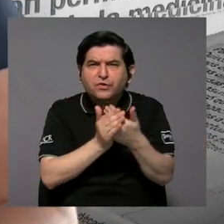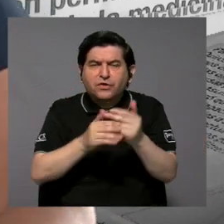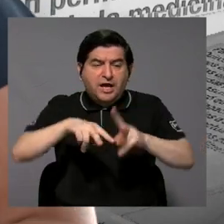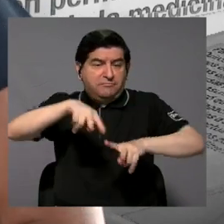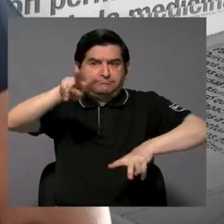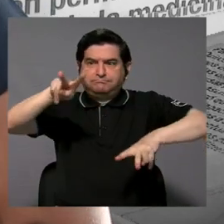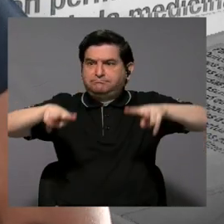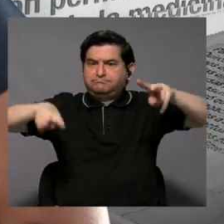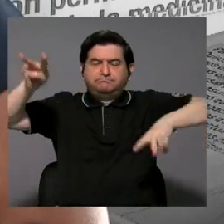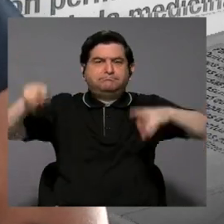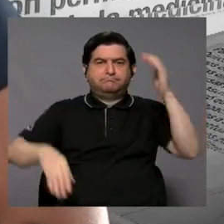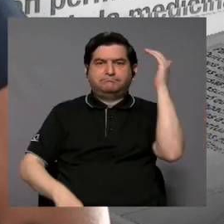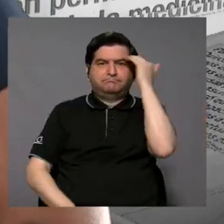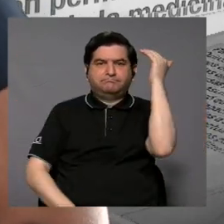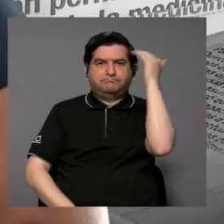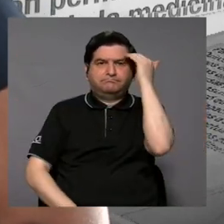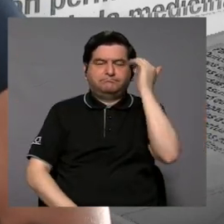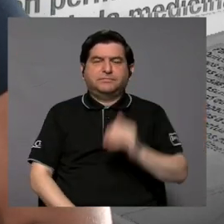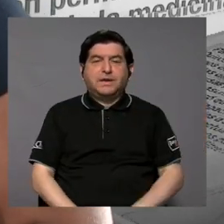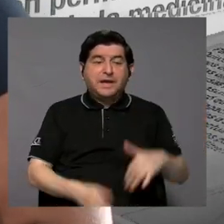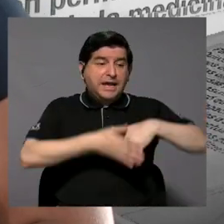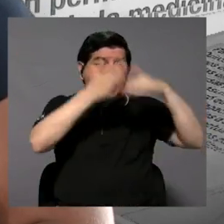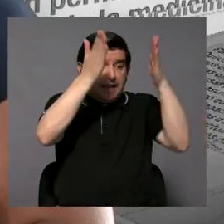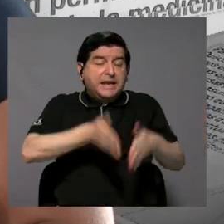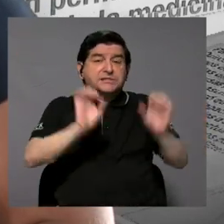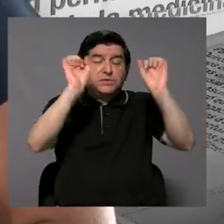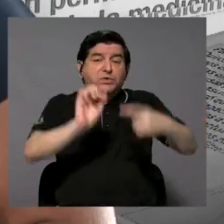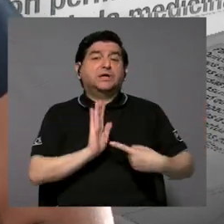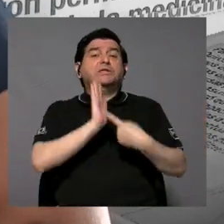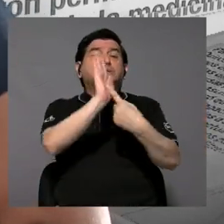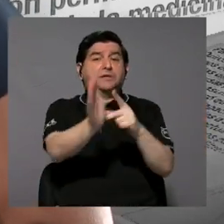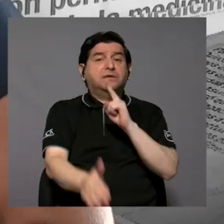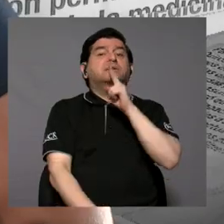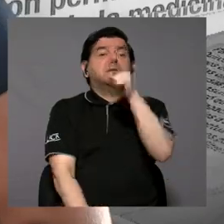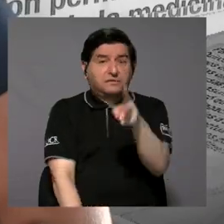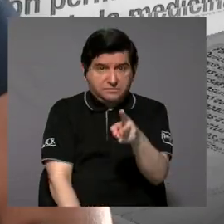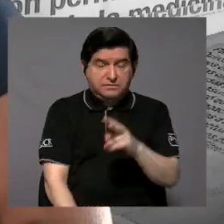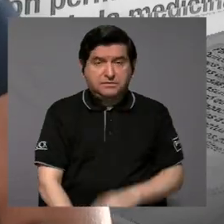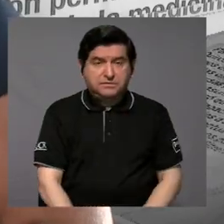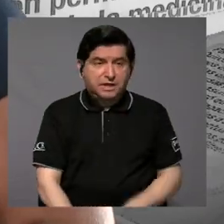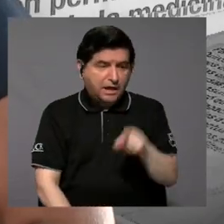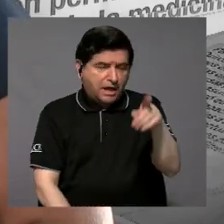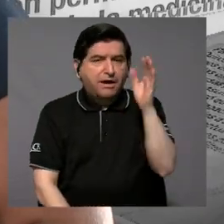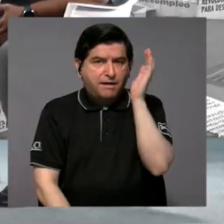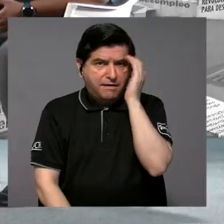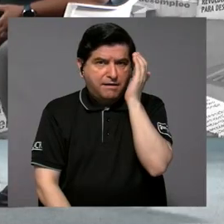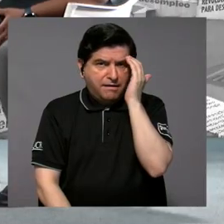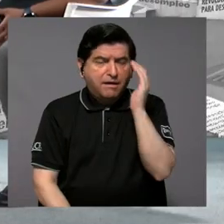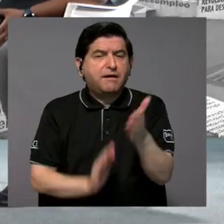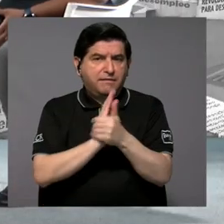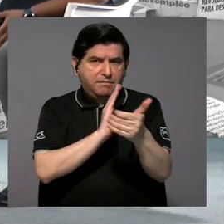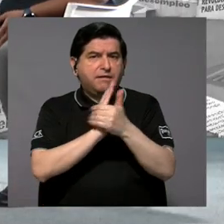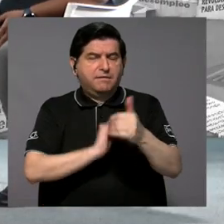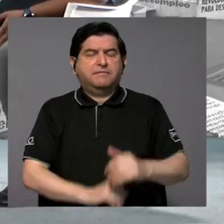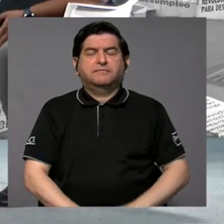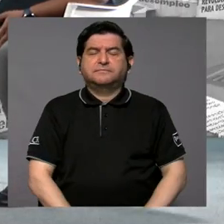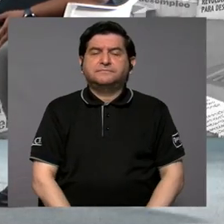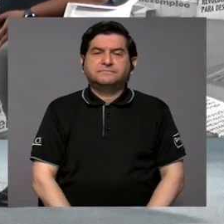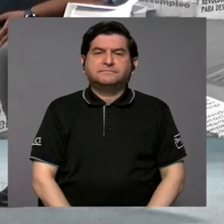gama de conocimientos, ¿verdad? Y que el estudiante pueda demostrar realmente, ¿verdad? Ese conocimiento y esa habilidad.